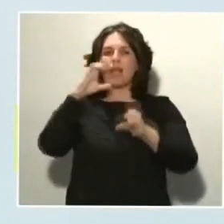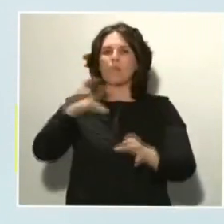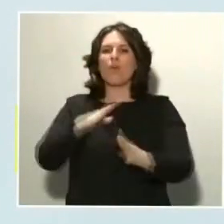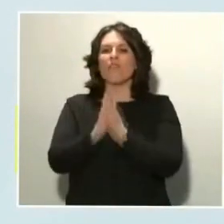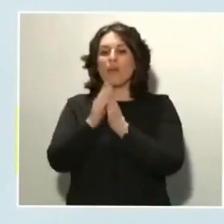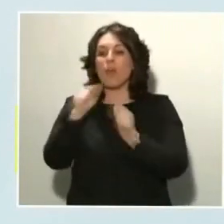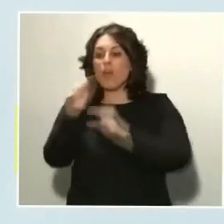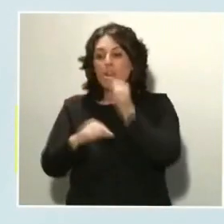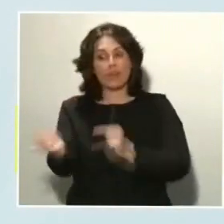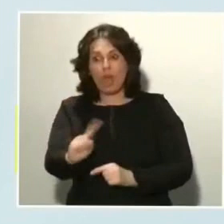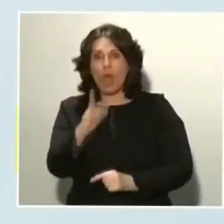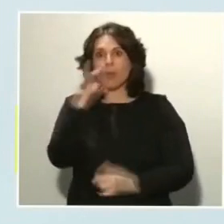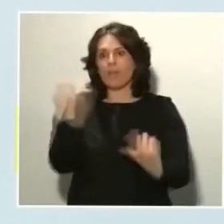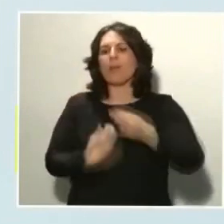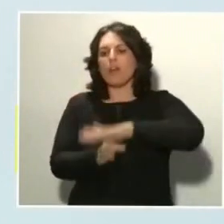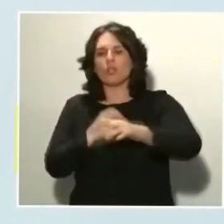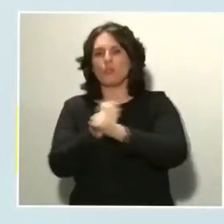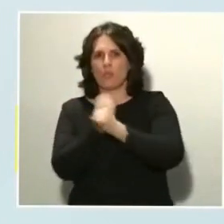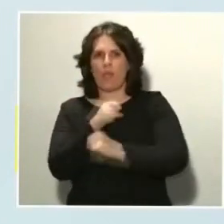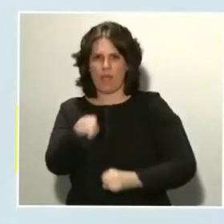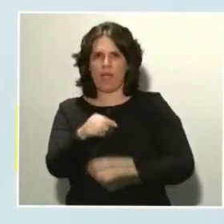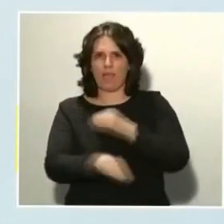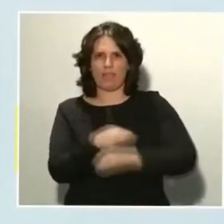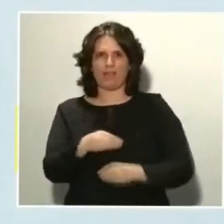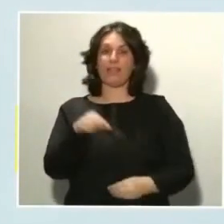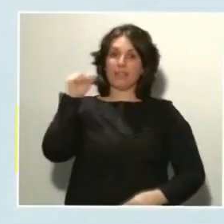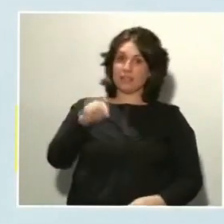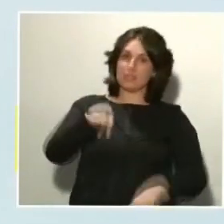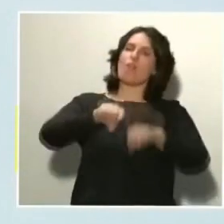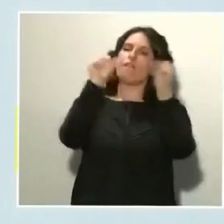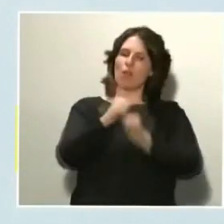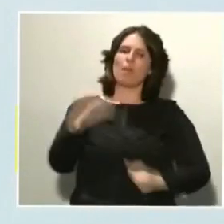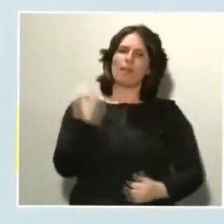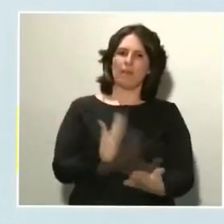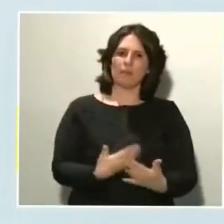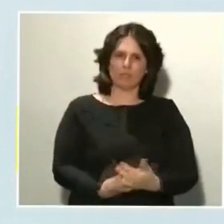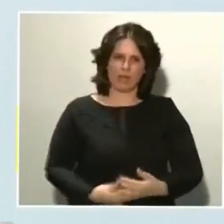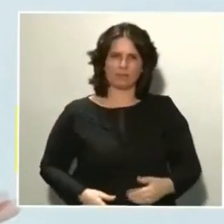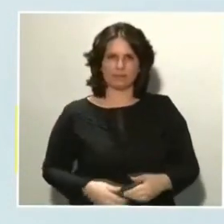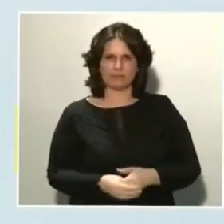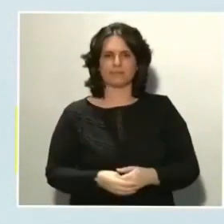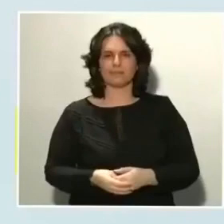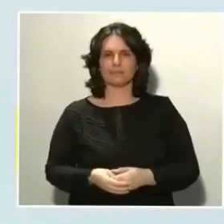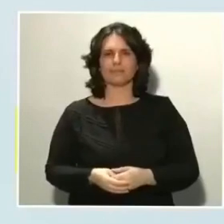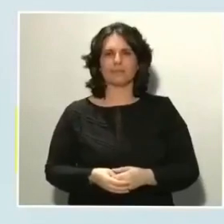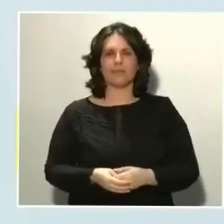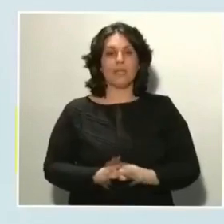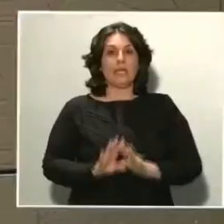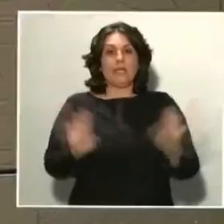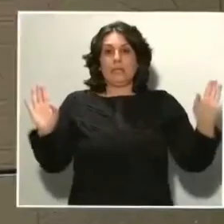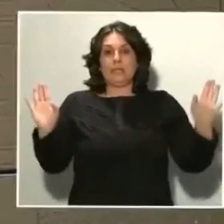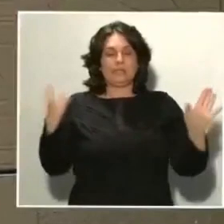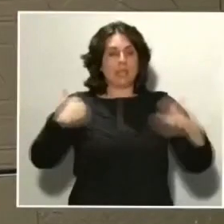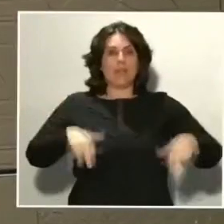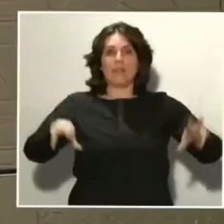continuar con esto. Este es el espíritu, este es el espíritu que hay que demostrar esto. Y, bueno, finalizar ya, que